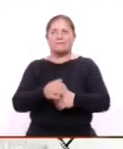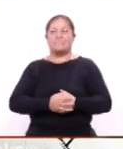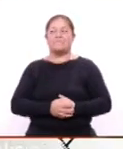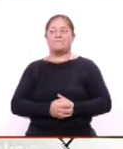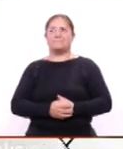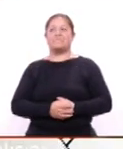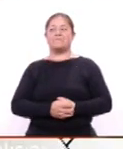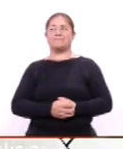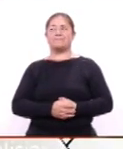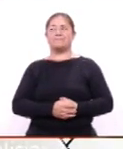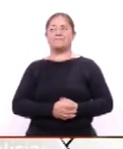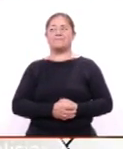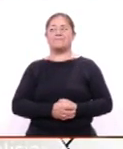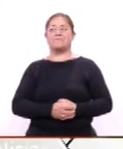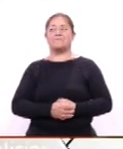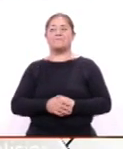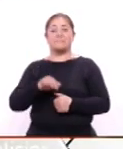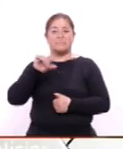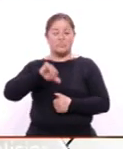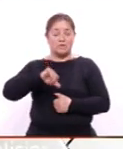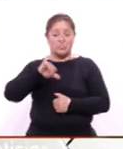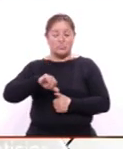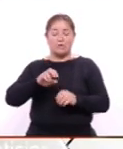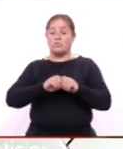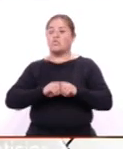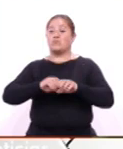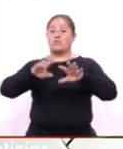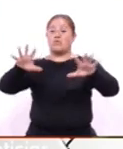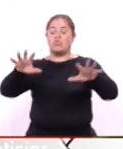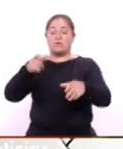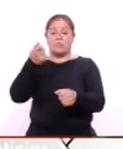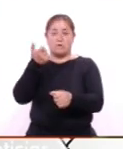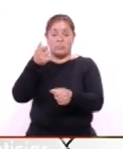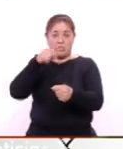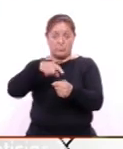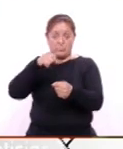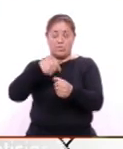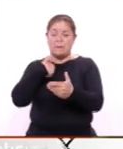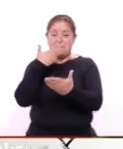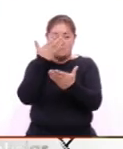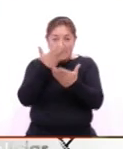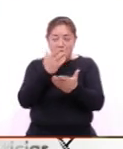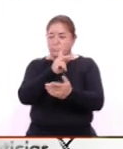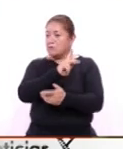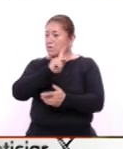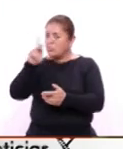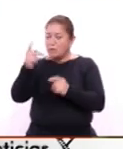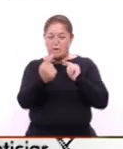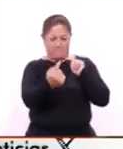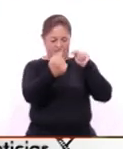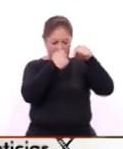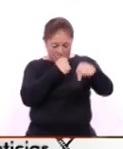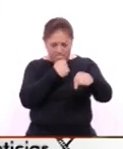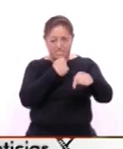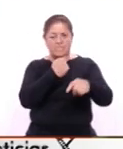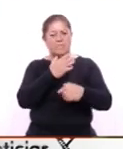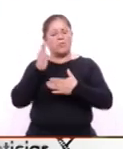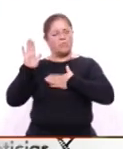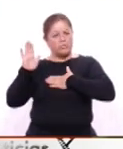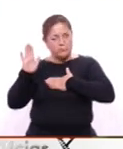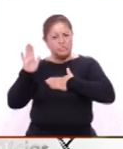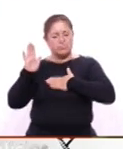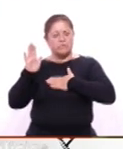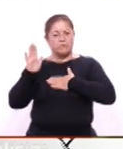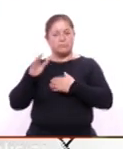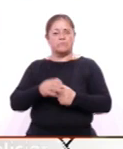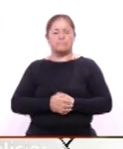hoy al lanzar esta colecta hacemos un llamado a la solidaridad a la empatía y al compromiso